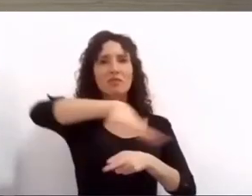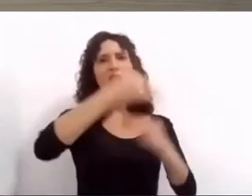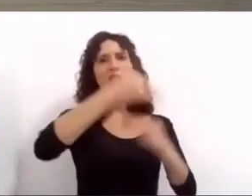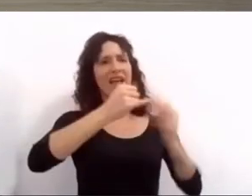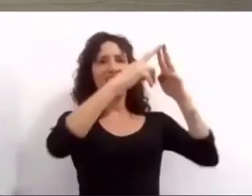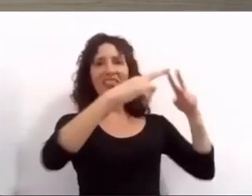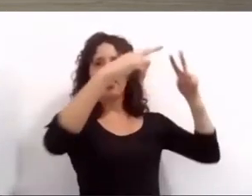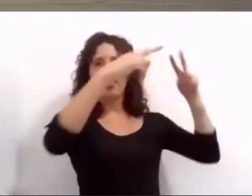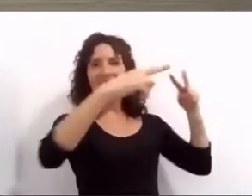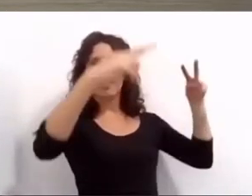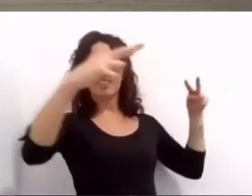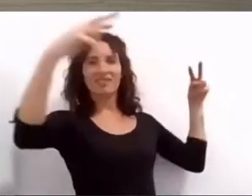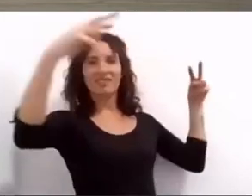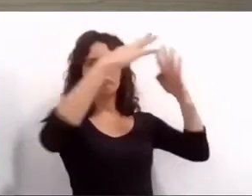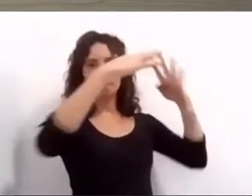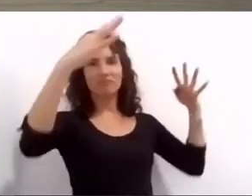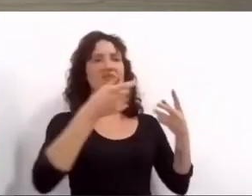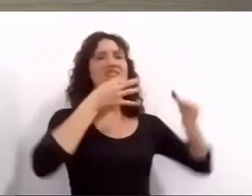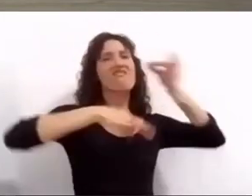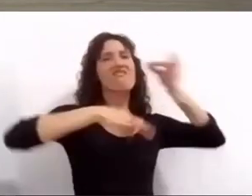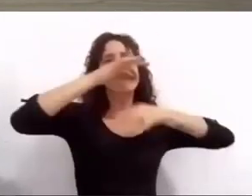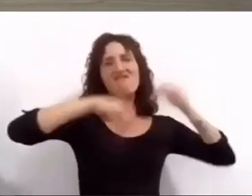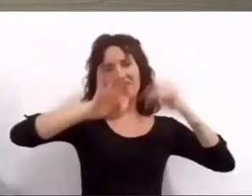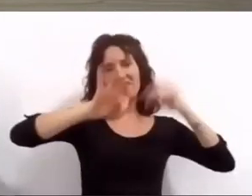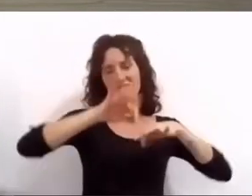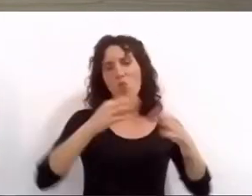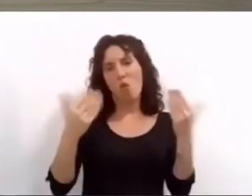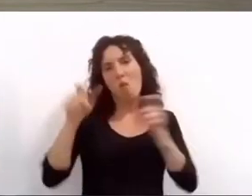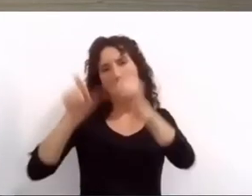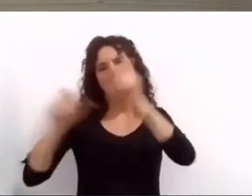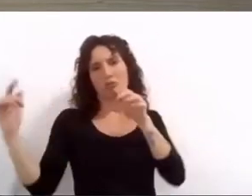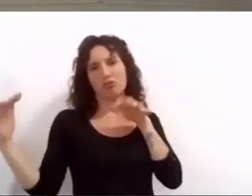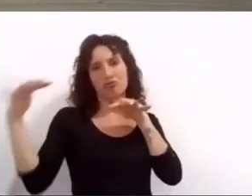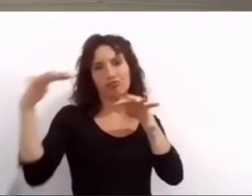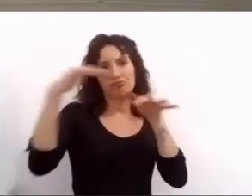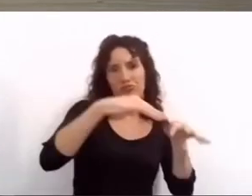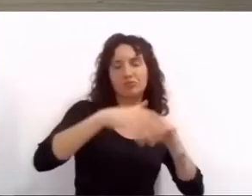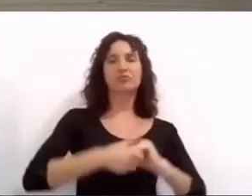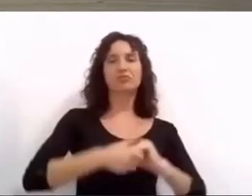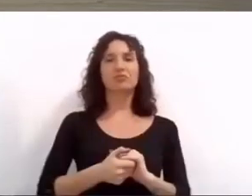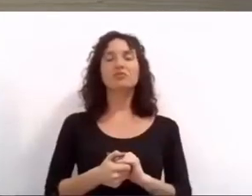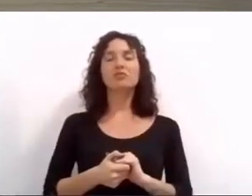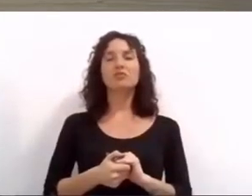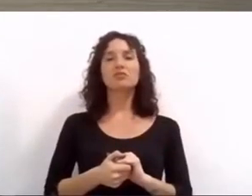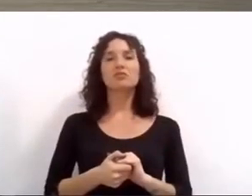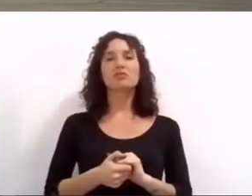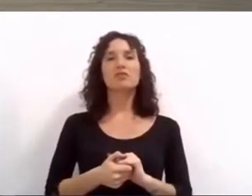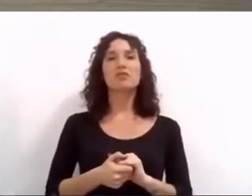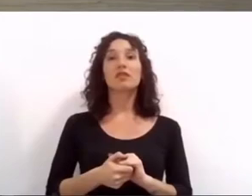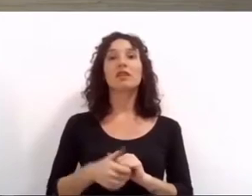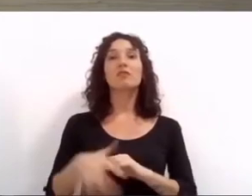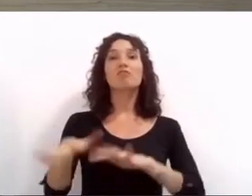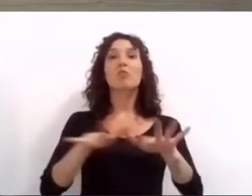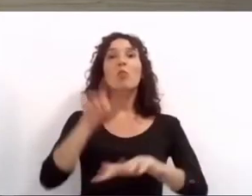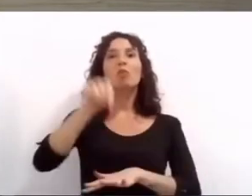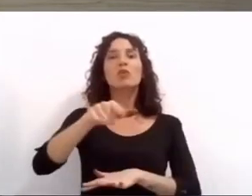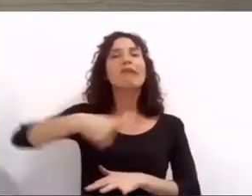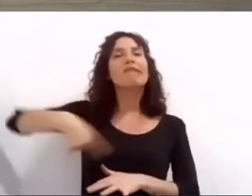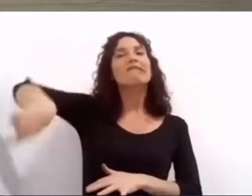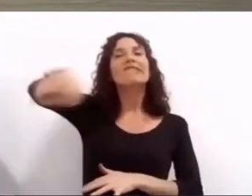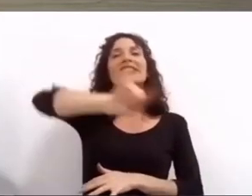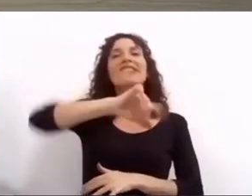permitieron retomar el trabajo de manera segura y ordenada ahora tenemos que volver a emocionar volver a tocar el corazón